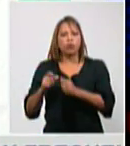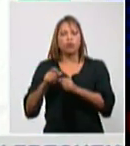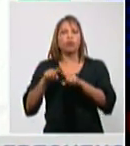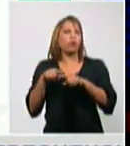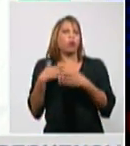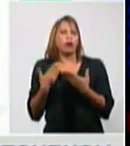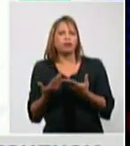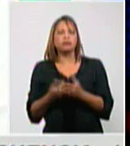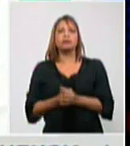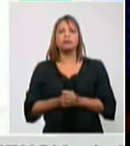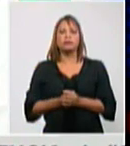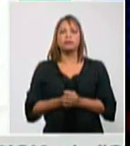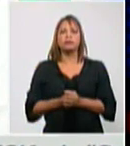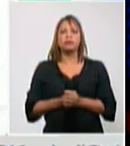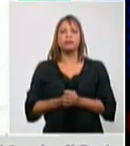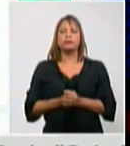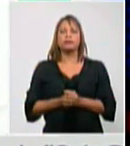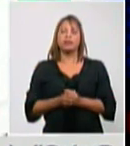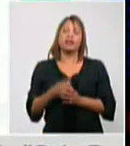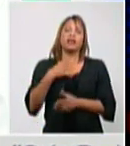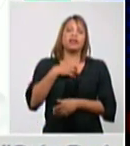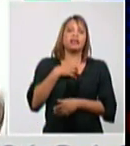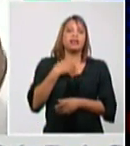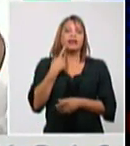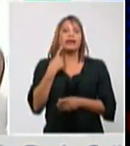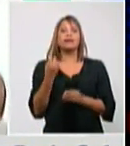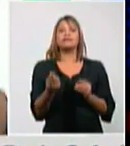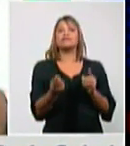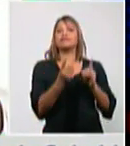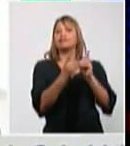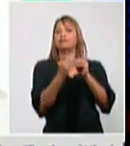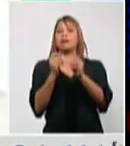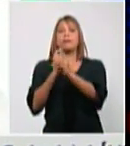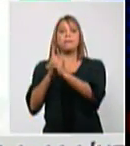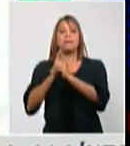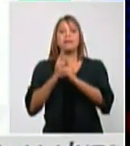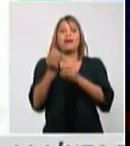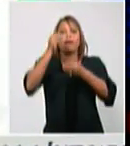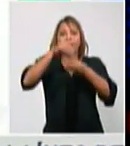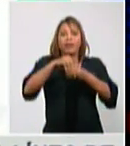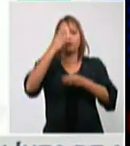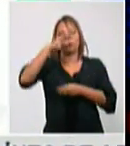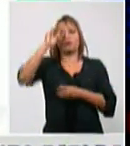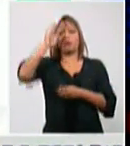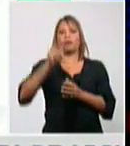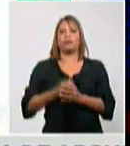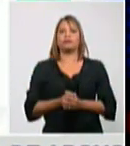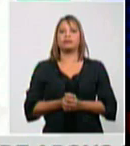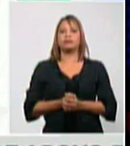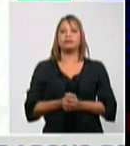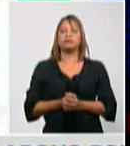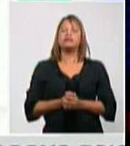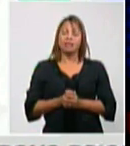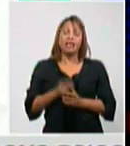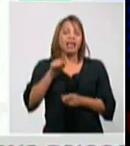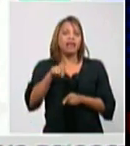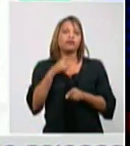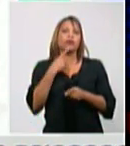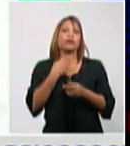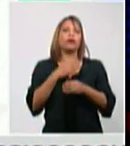y que tiene que ver con transmisión dentro de nuestro país y es lo que genera los casos autóctonos